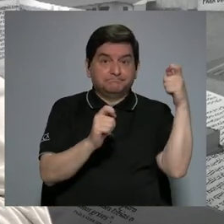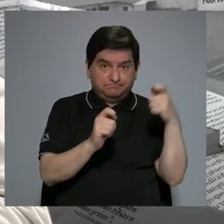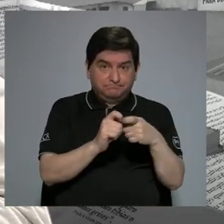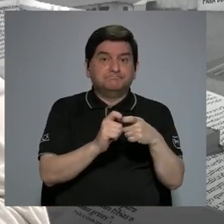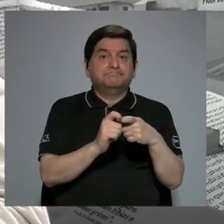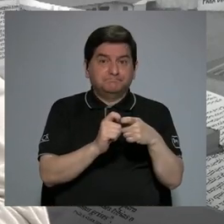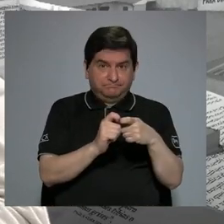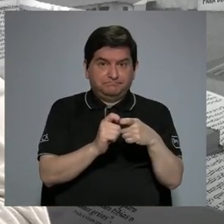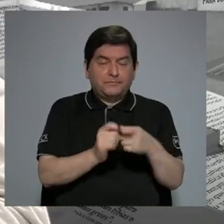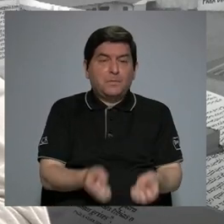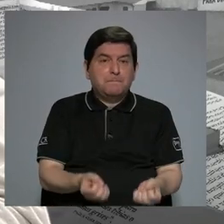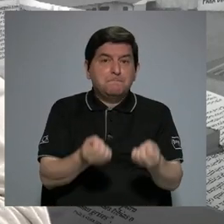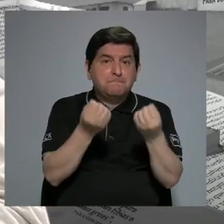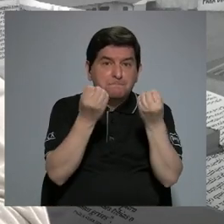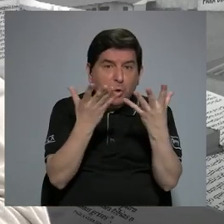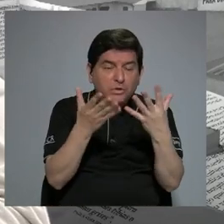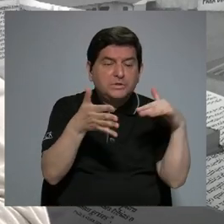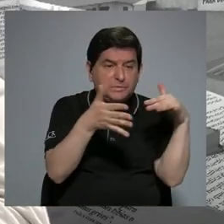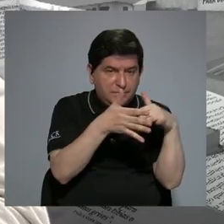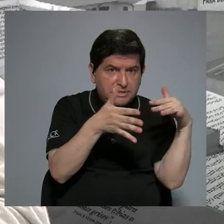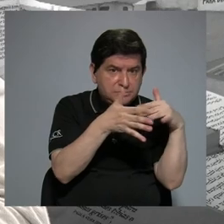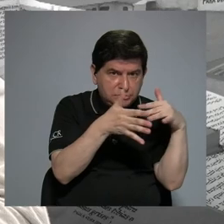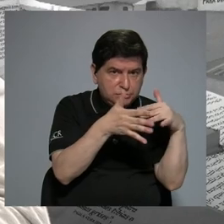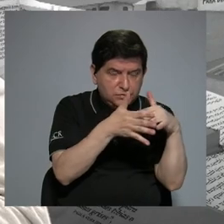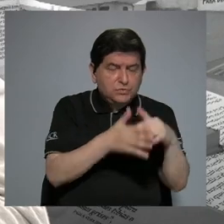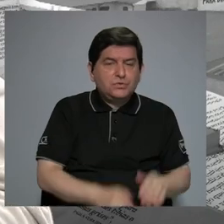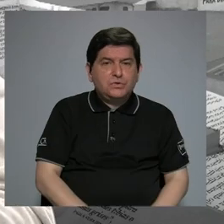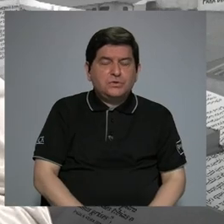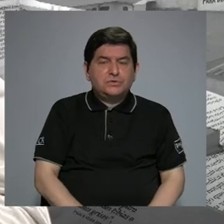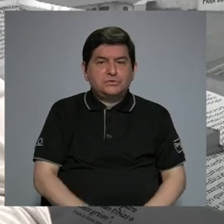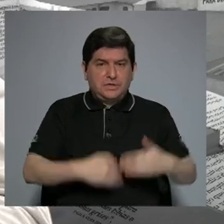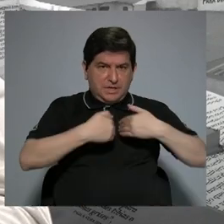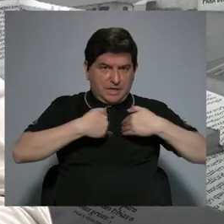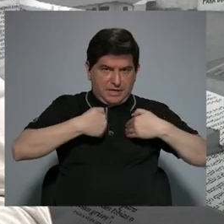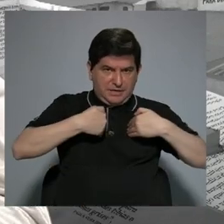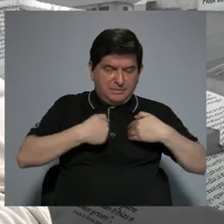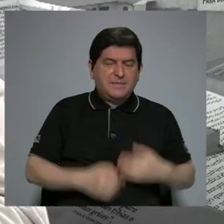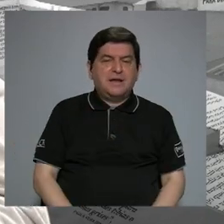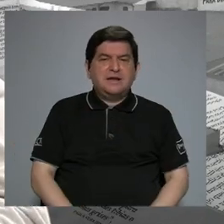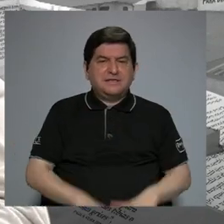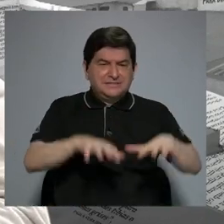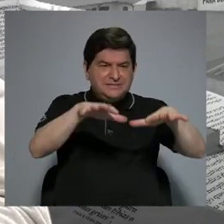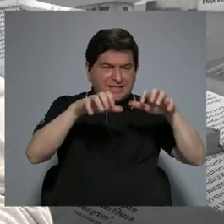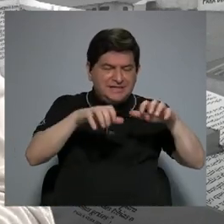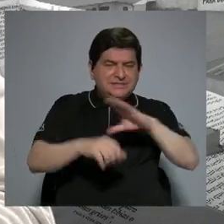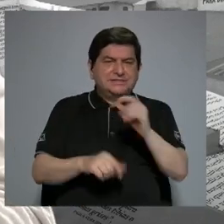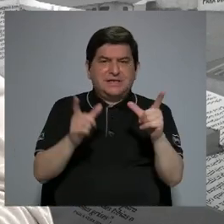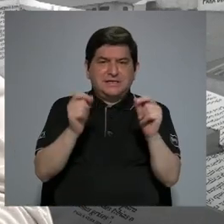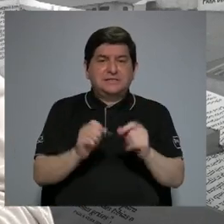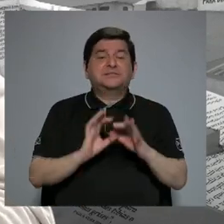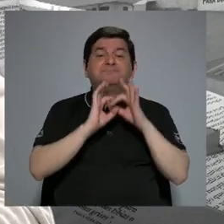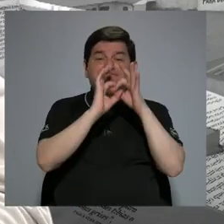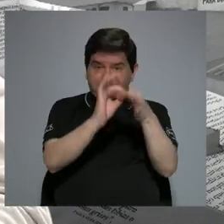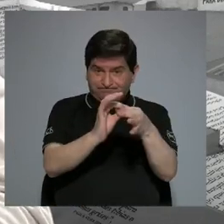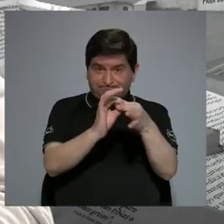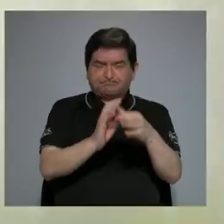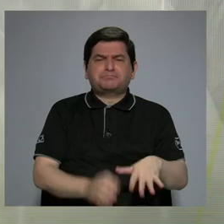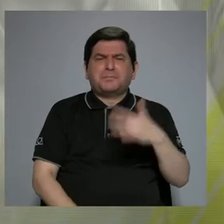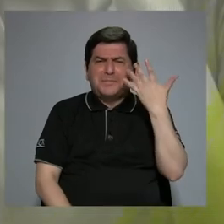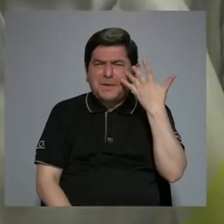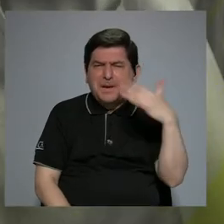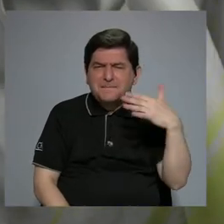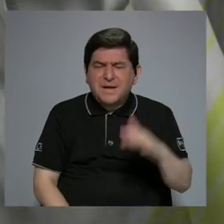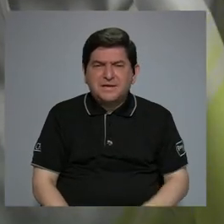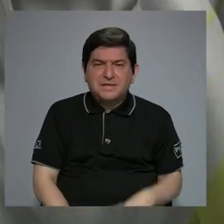muchos de los estudios que se han hecho modelos animales en relación con estrés y cáncer van en esa línea porque pareciera ser